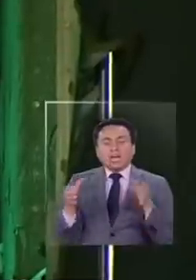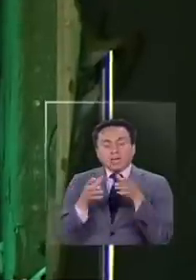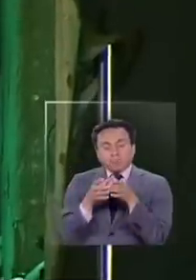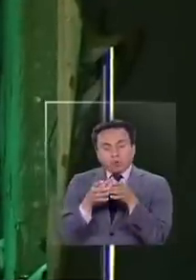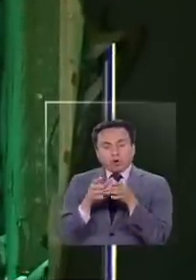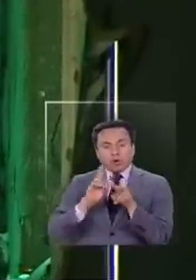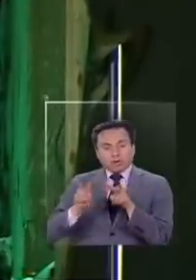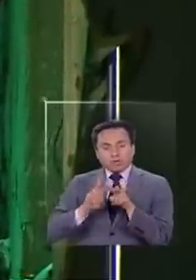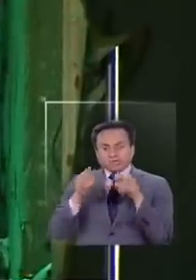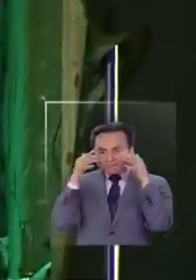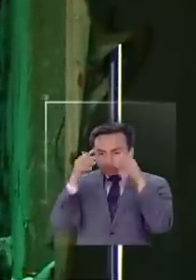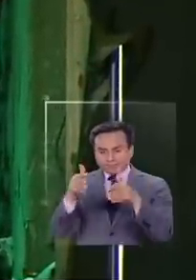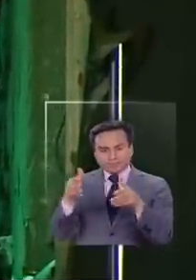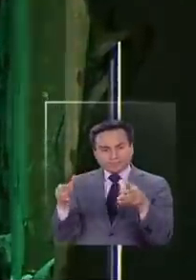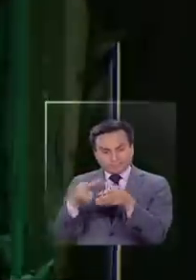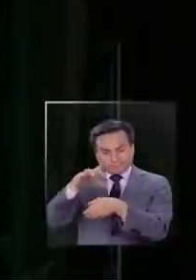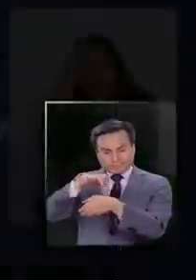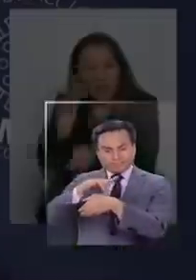tratante